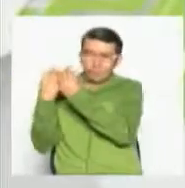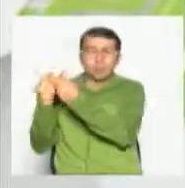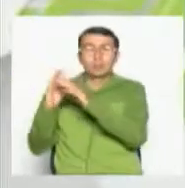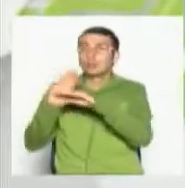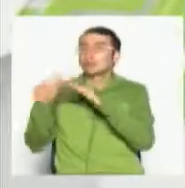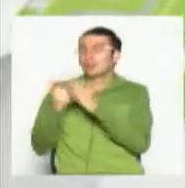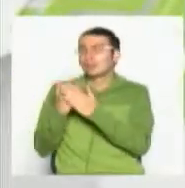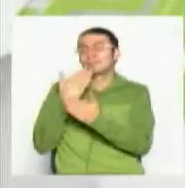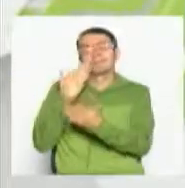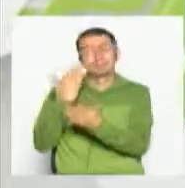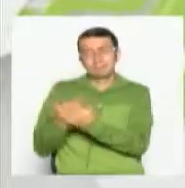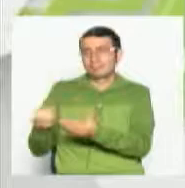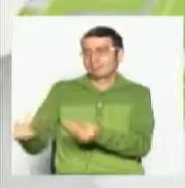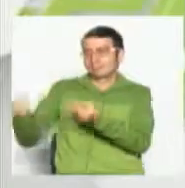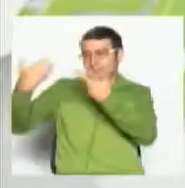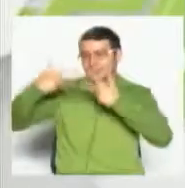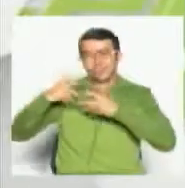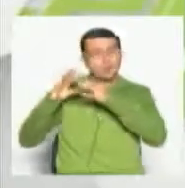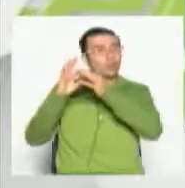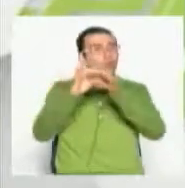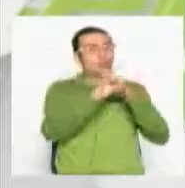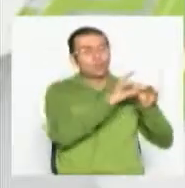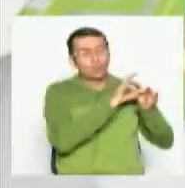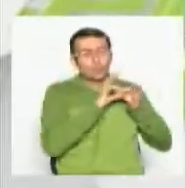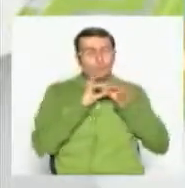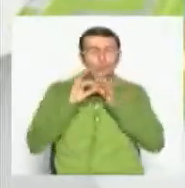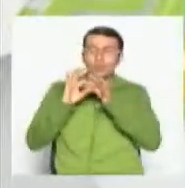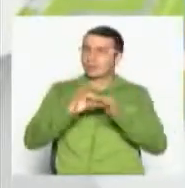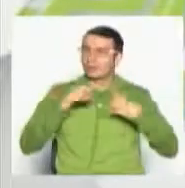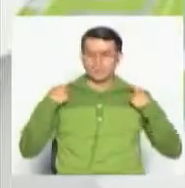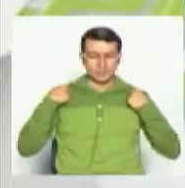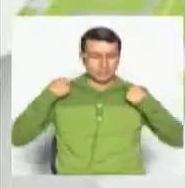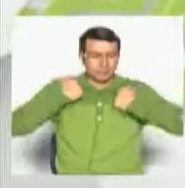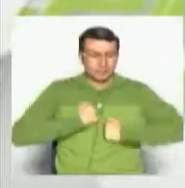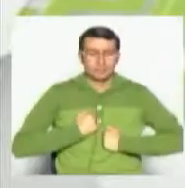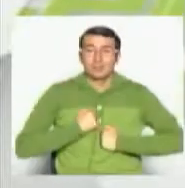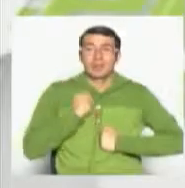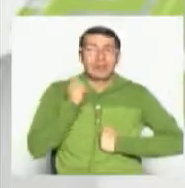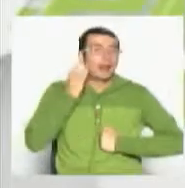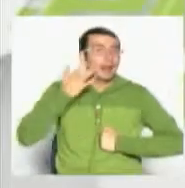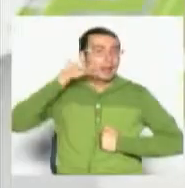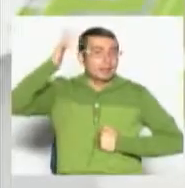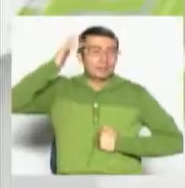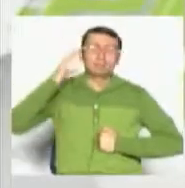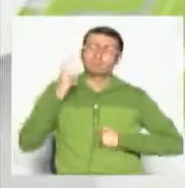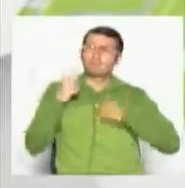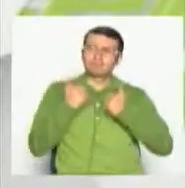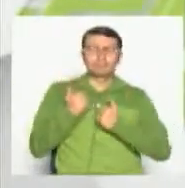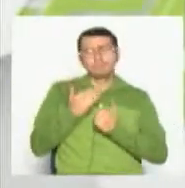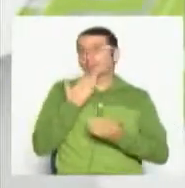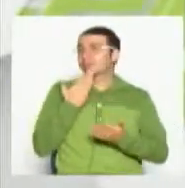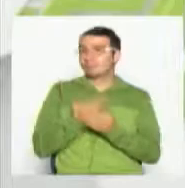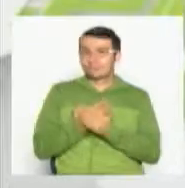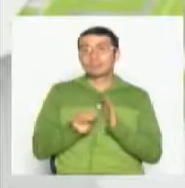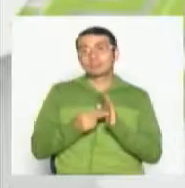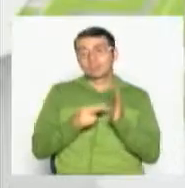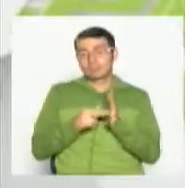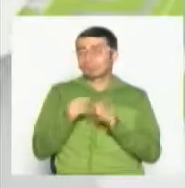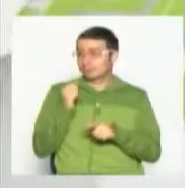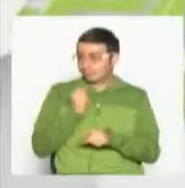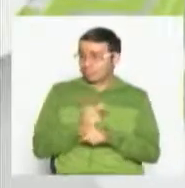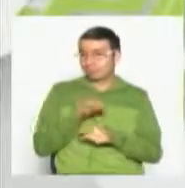nos permitieron unirnos bajo un mismo uniforme, ponernos una camiseta, eso es un elemento cultural